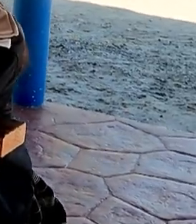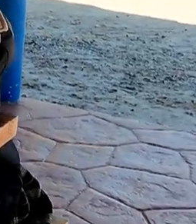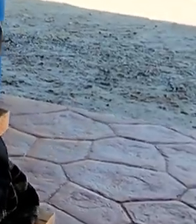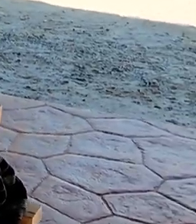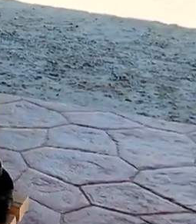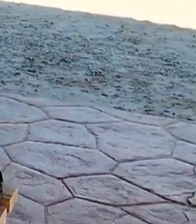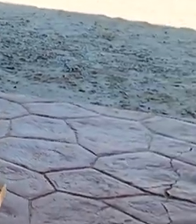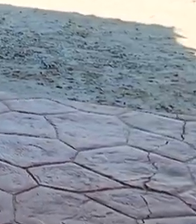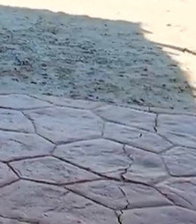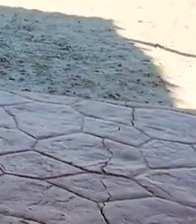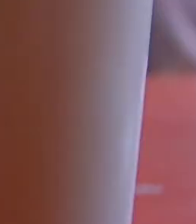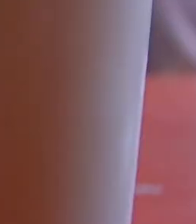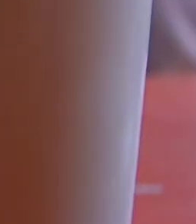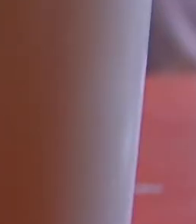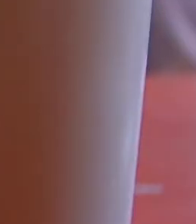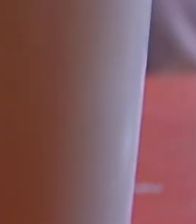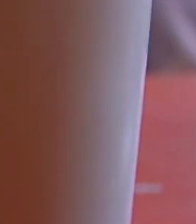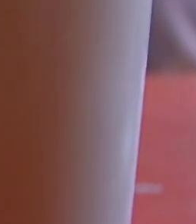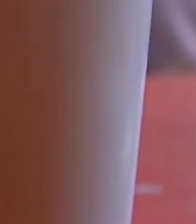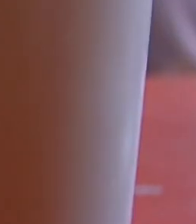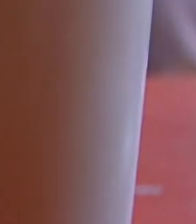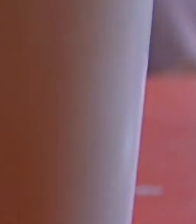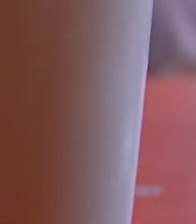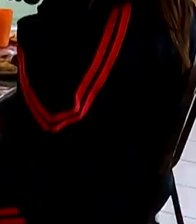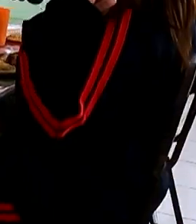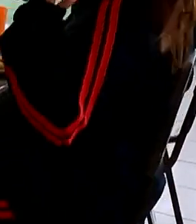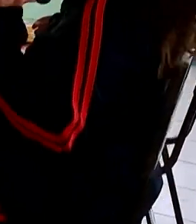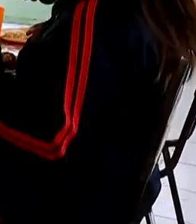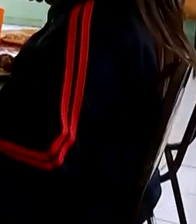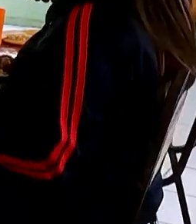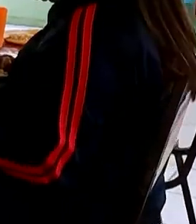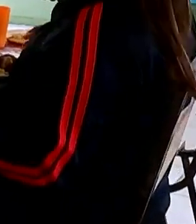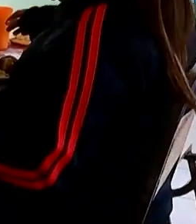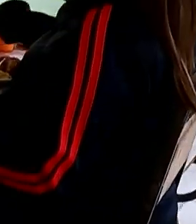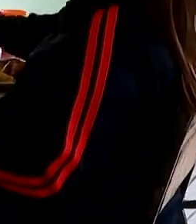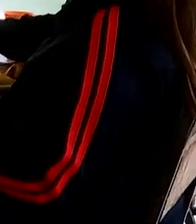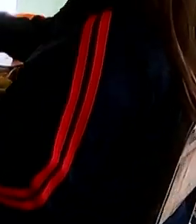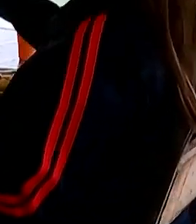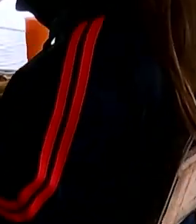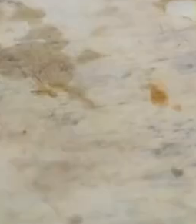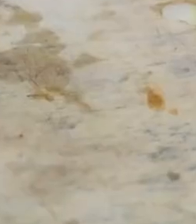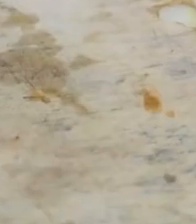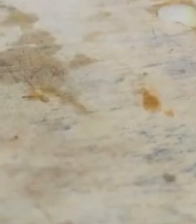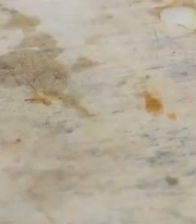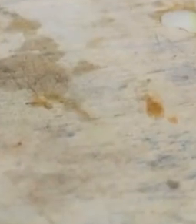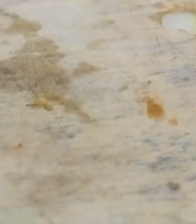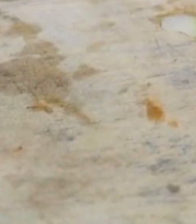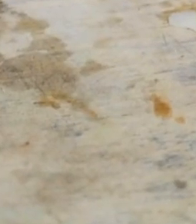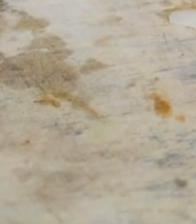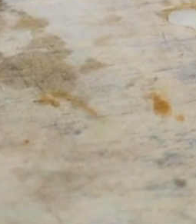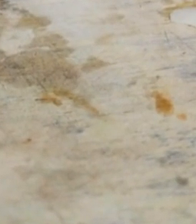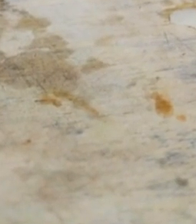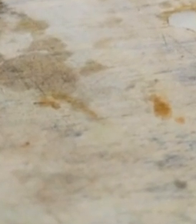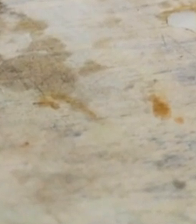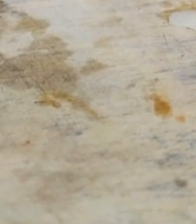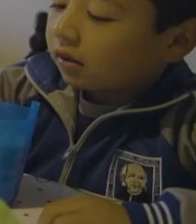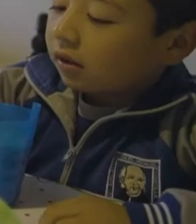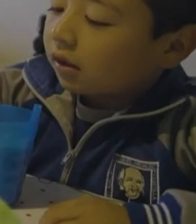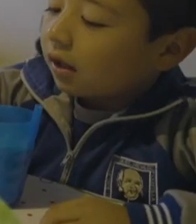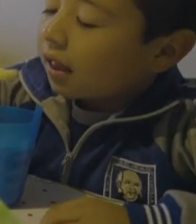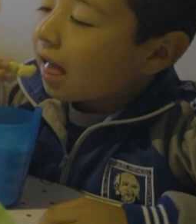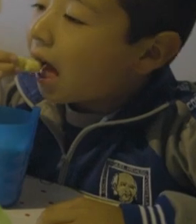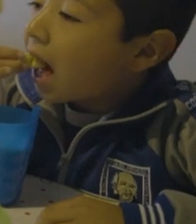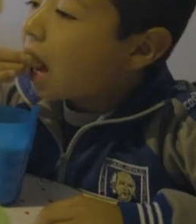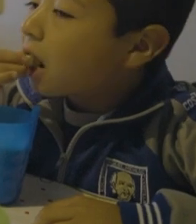Estas son algunas de las medidas más importantes que se aplicarán en escuelas de todo el país. Y lo ideal es replicarlo en casa